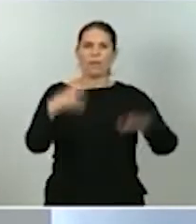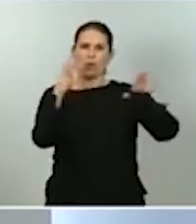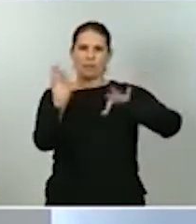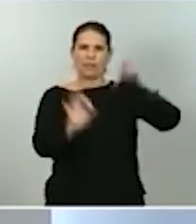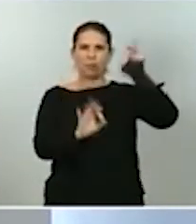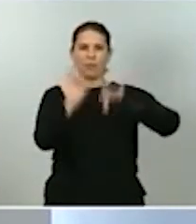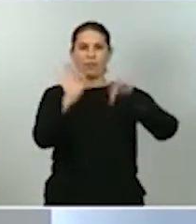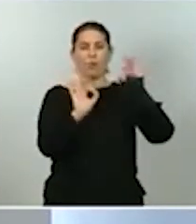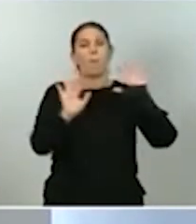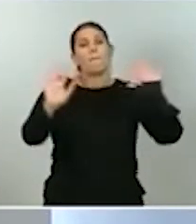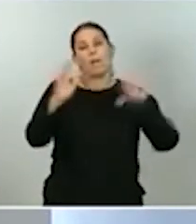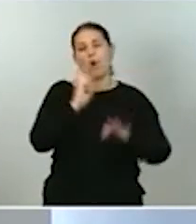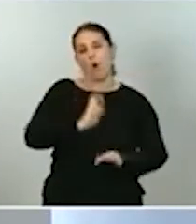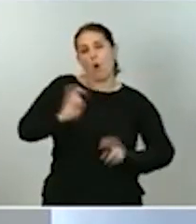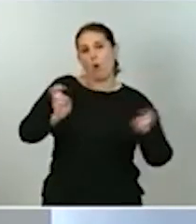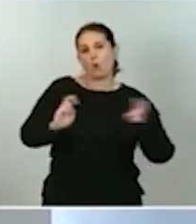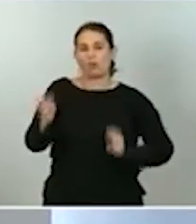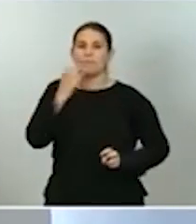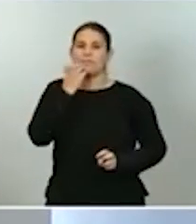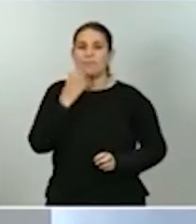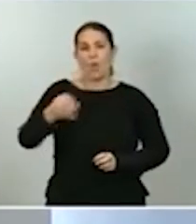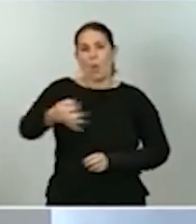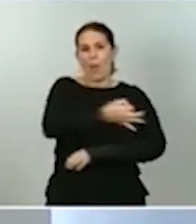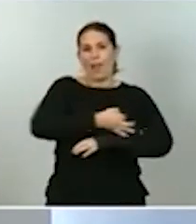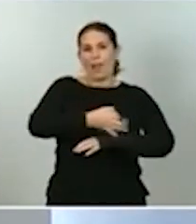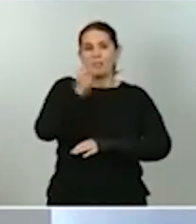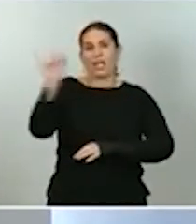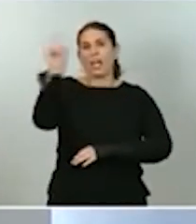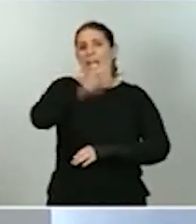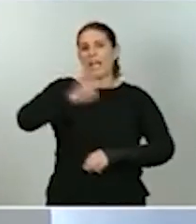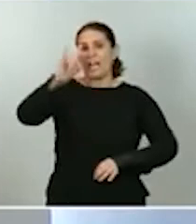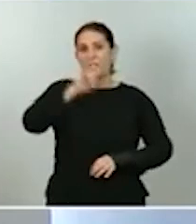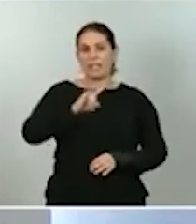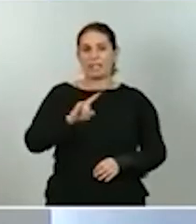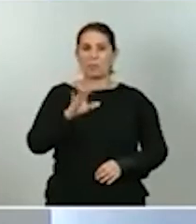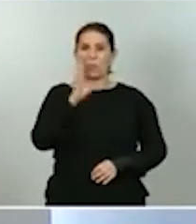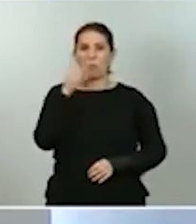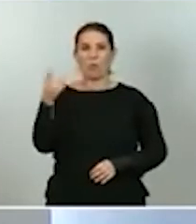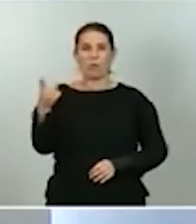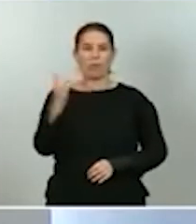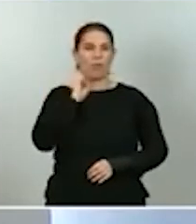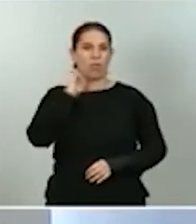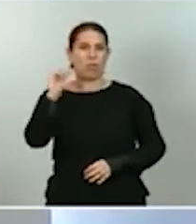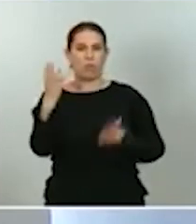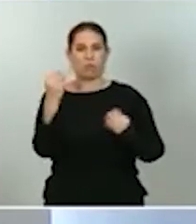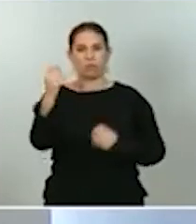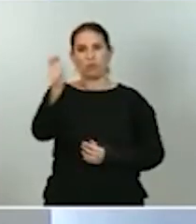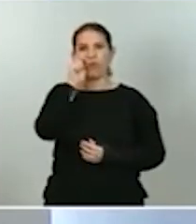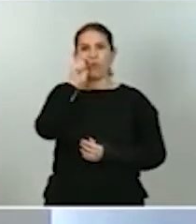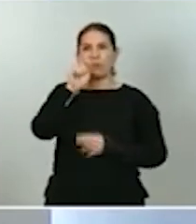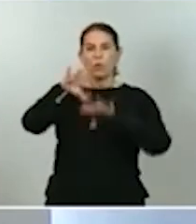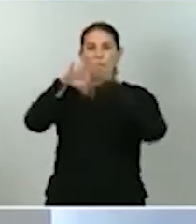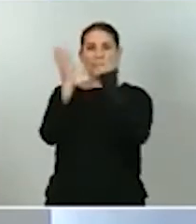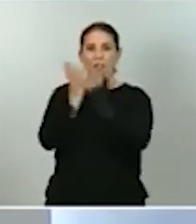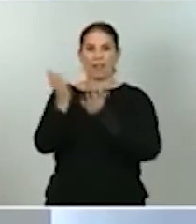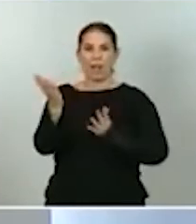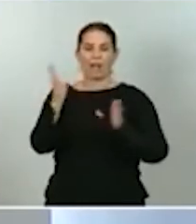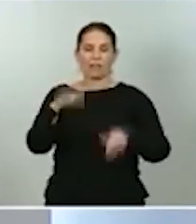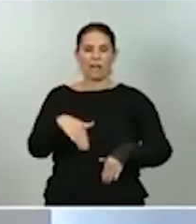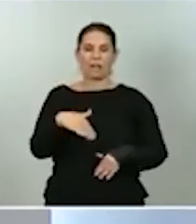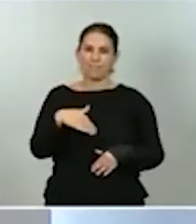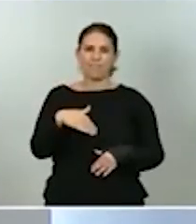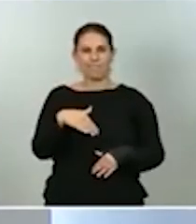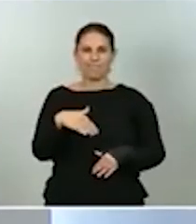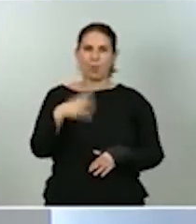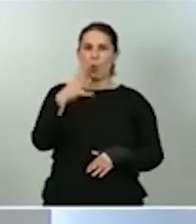comunidades autónomas como Baleares y Canarias que, por su dependencia del turismo internacional, tienen niveles de recuperación más bajos, entre el 40